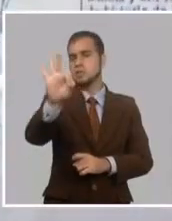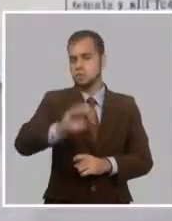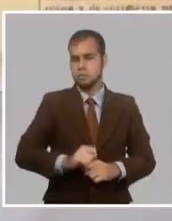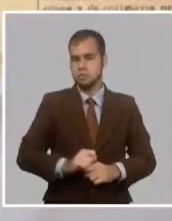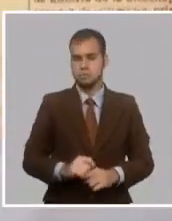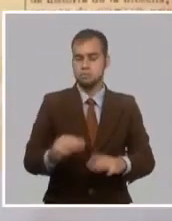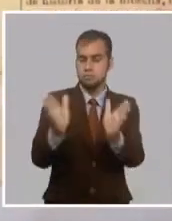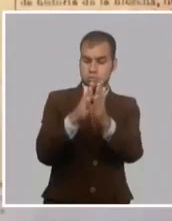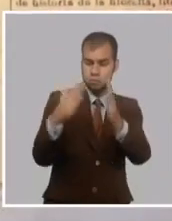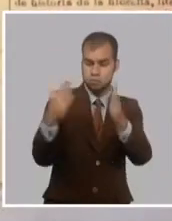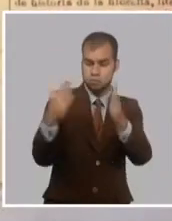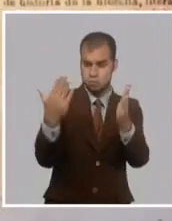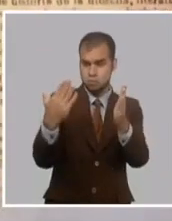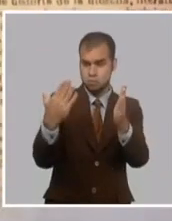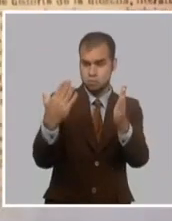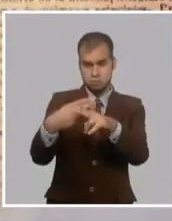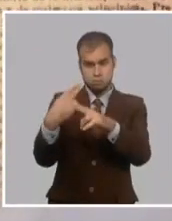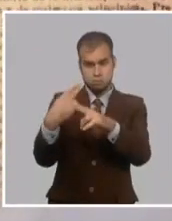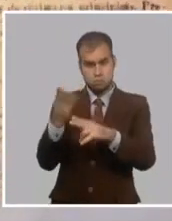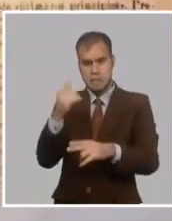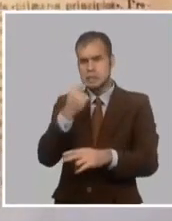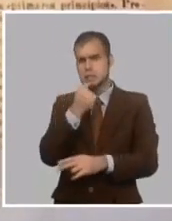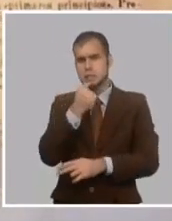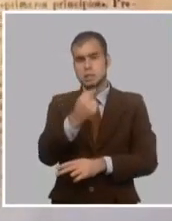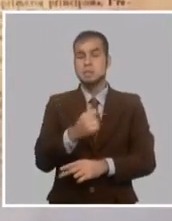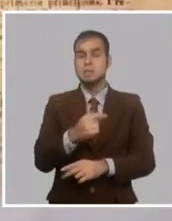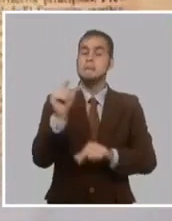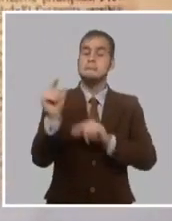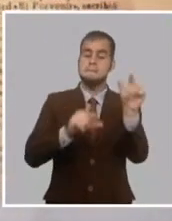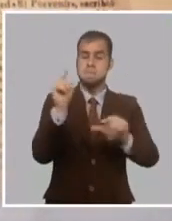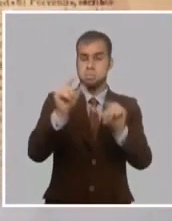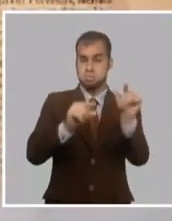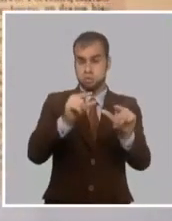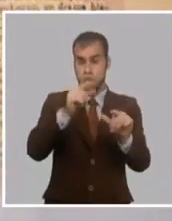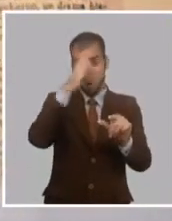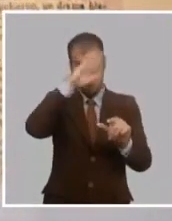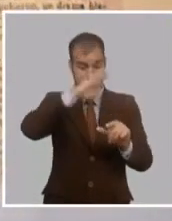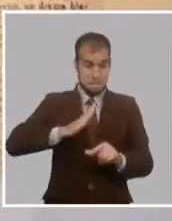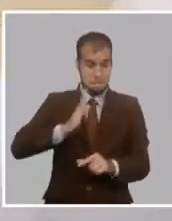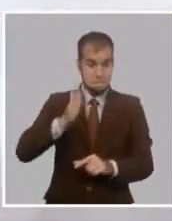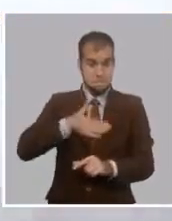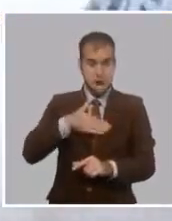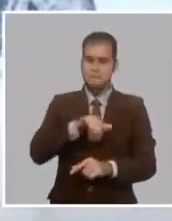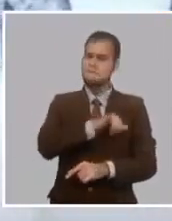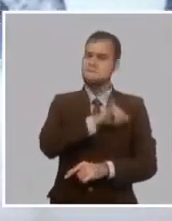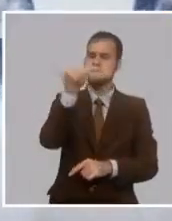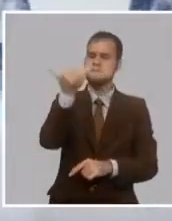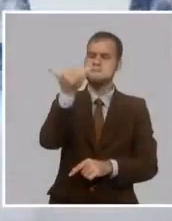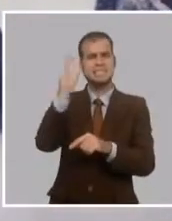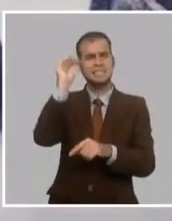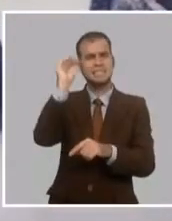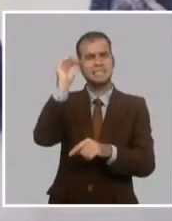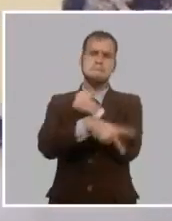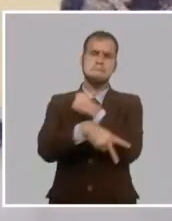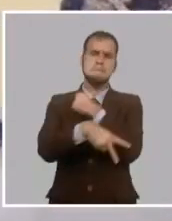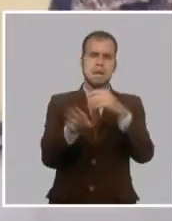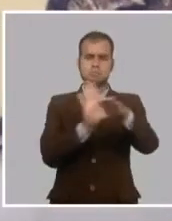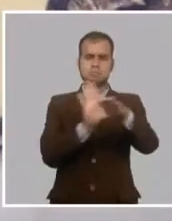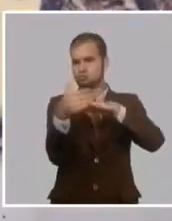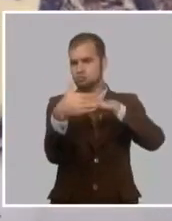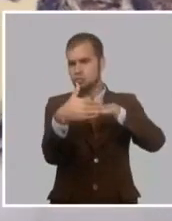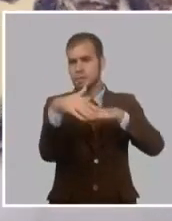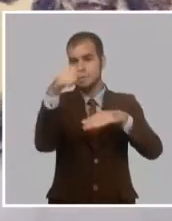Espectador da a conocer que los cubanos emigrados en Jamaica, en gesto patriótico, costearon dos lápidas de mármol